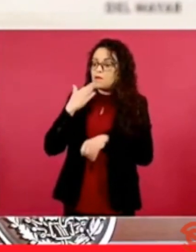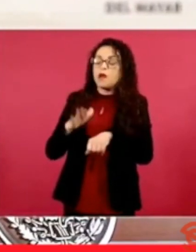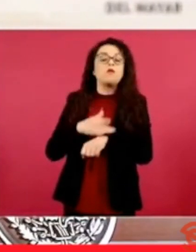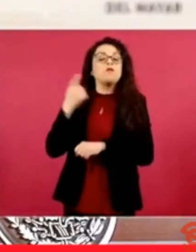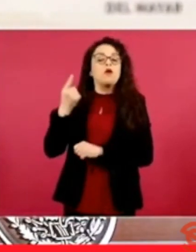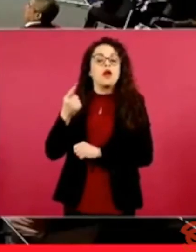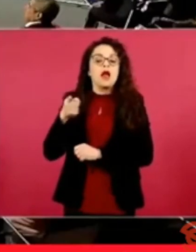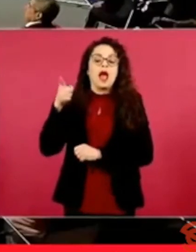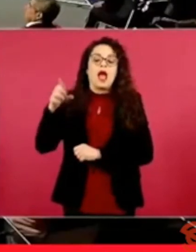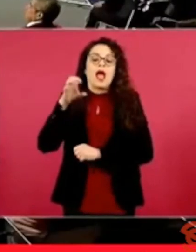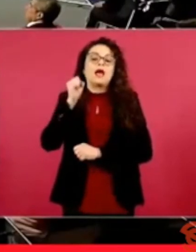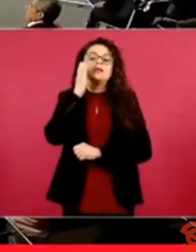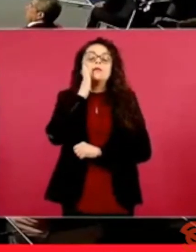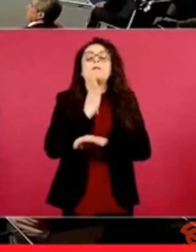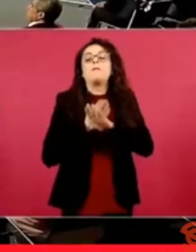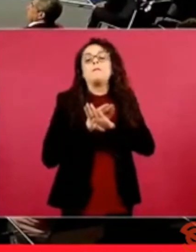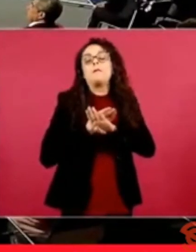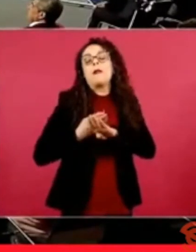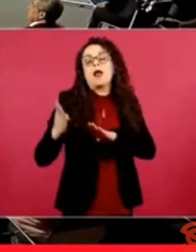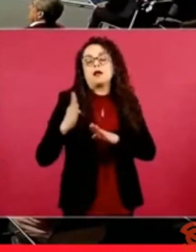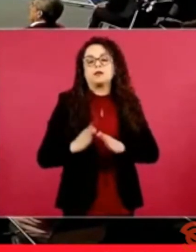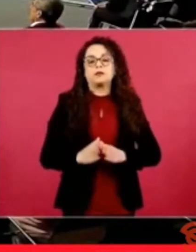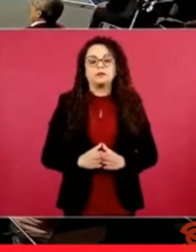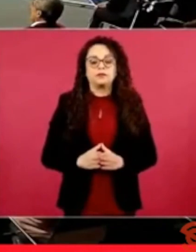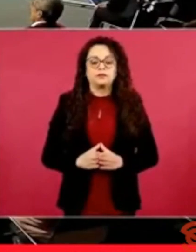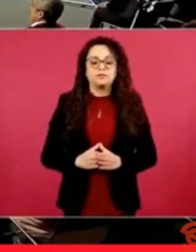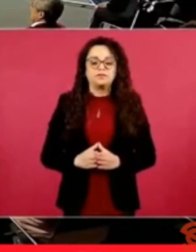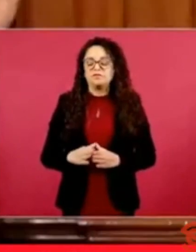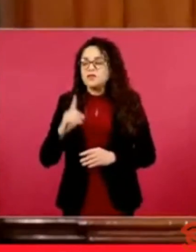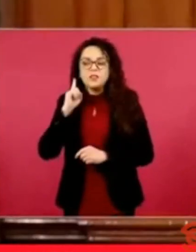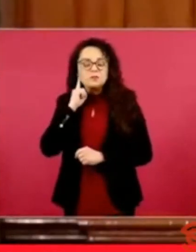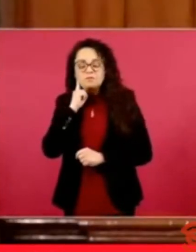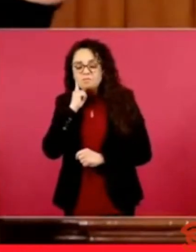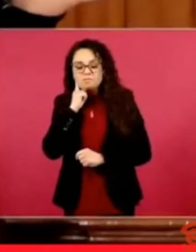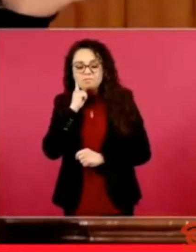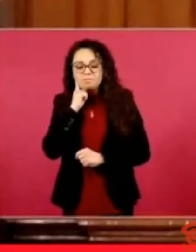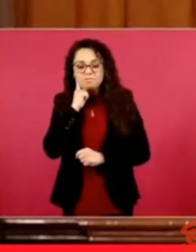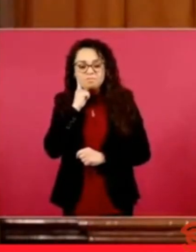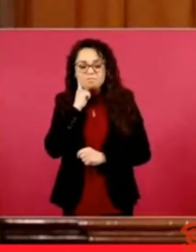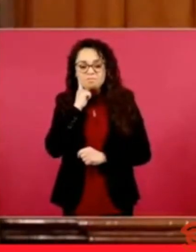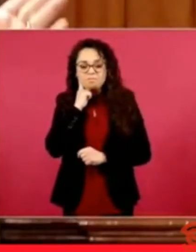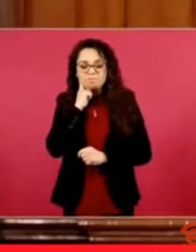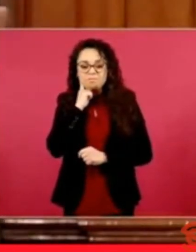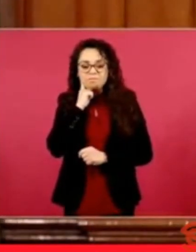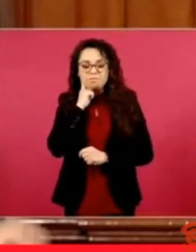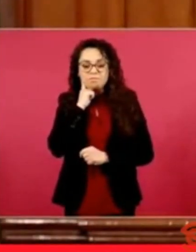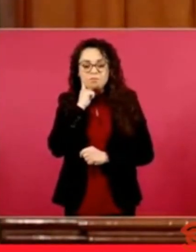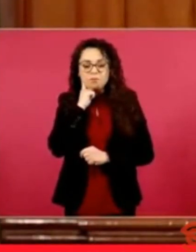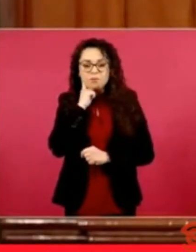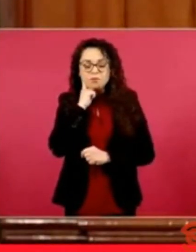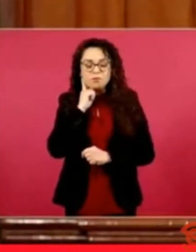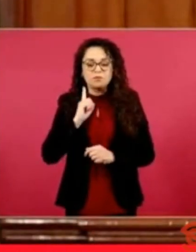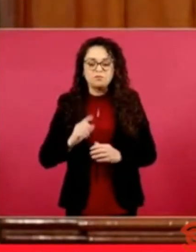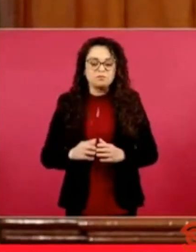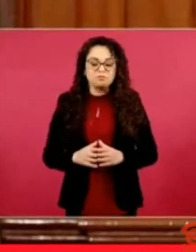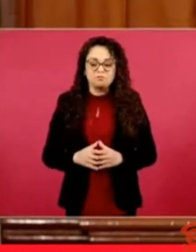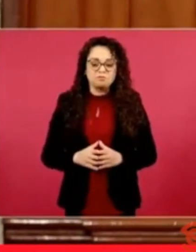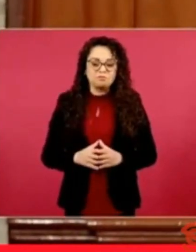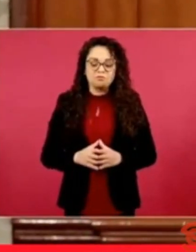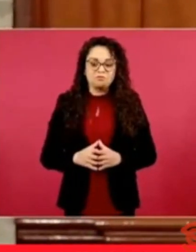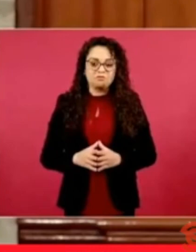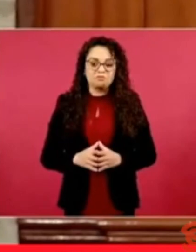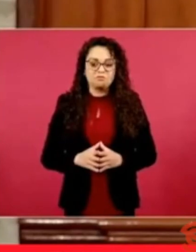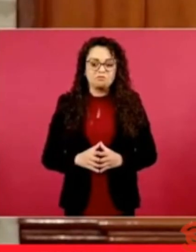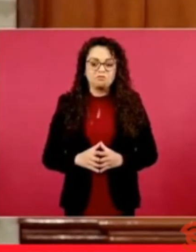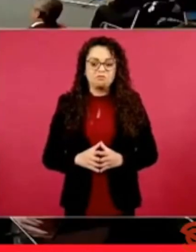Pero es que hay una entrevista en la marcha. Luego hay otra persona que dice en TikTok que el voto no debe valer igual porque hay unos